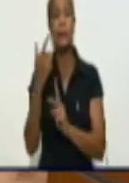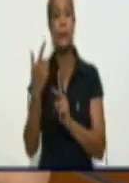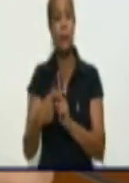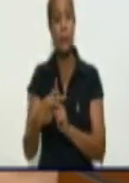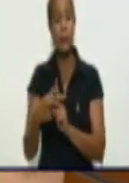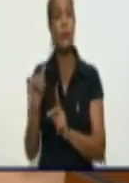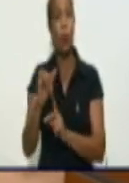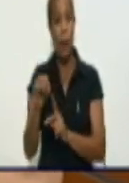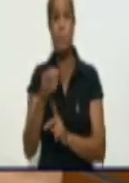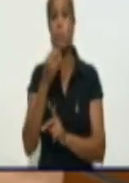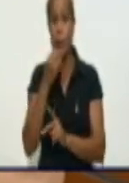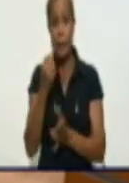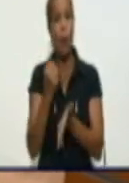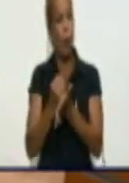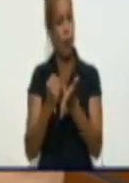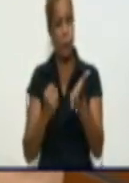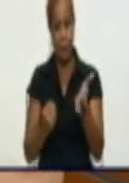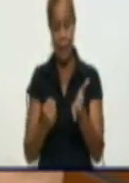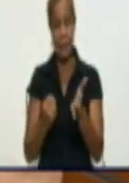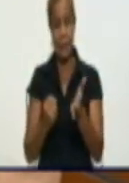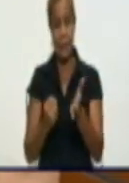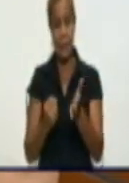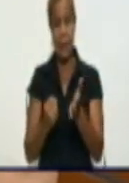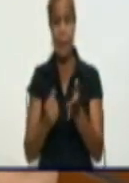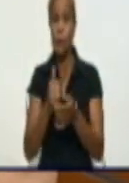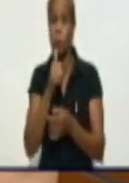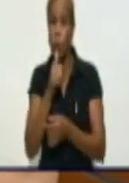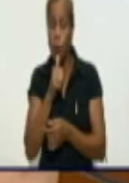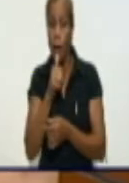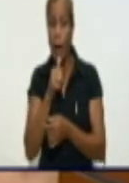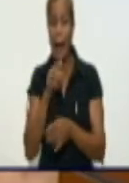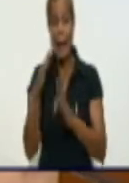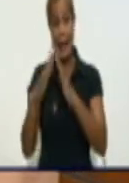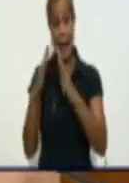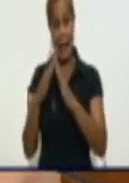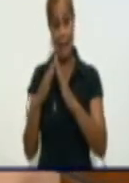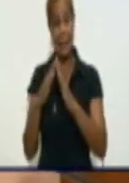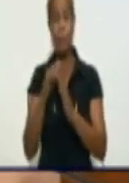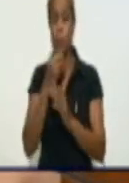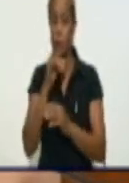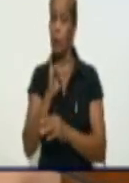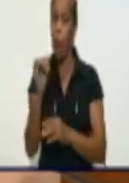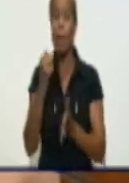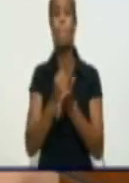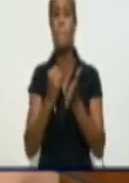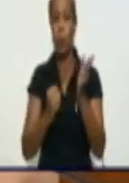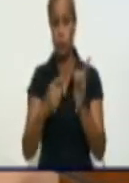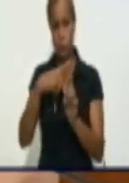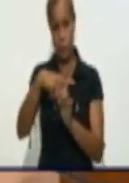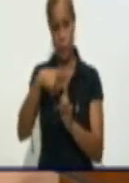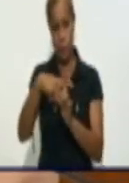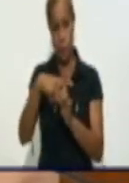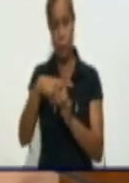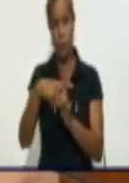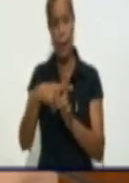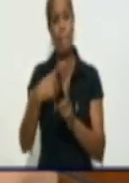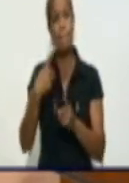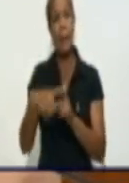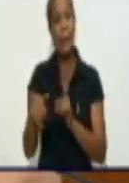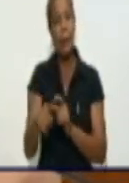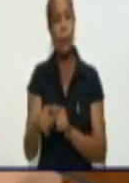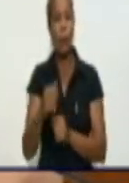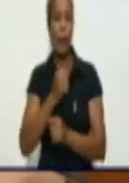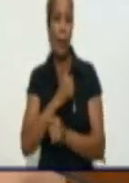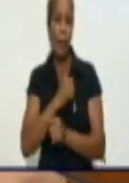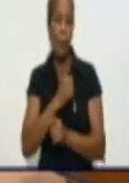confirmándose a positivo. Un indicador muy negativo acá en la provincia. Porque lo ideal sería que la mayor parte de los